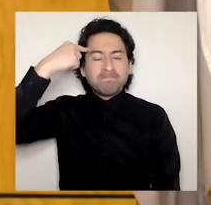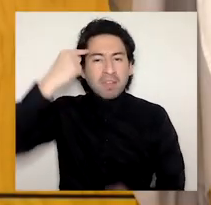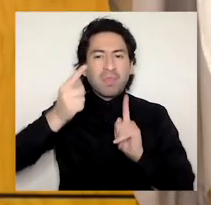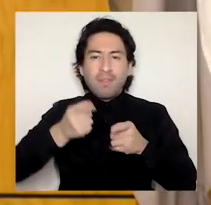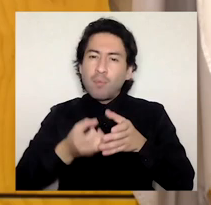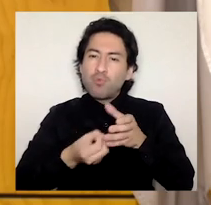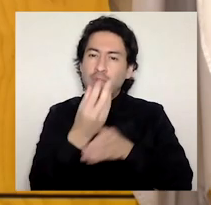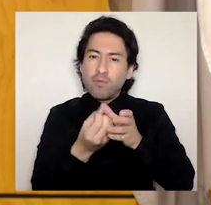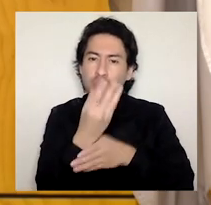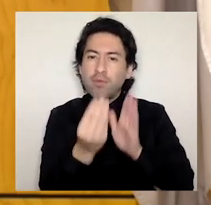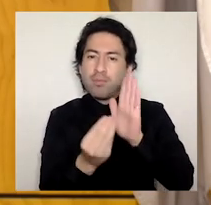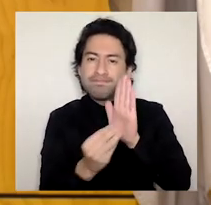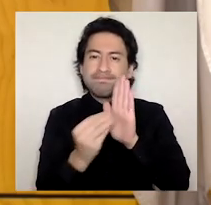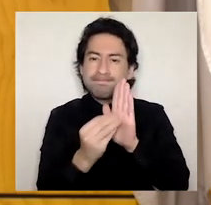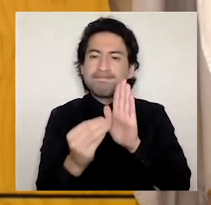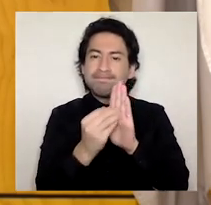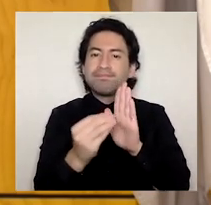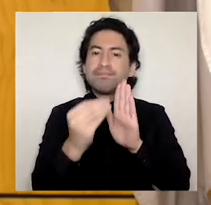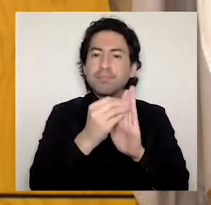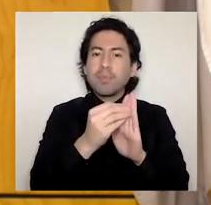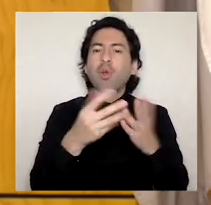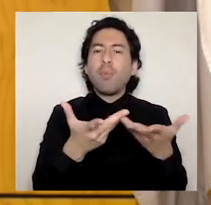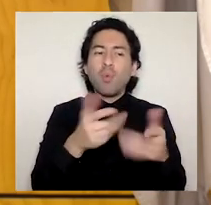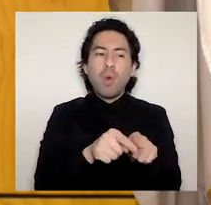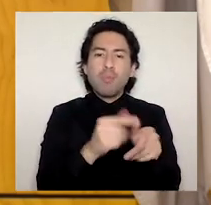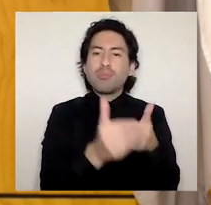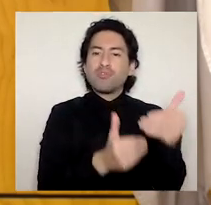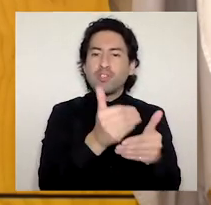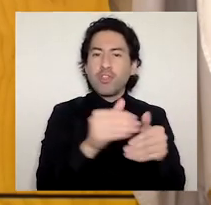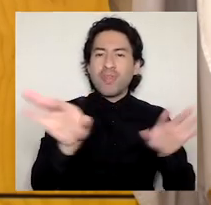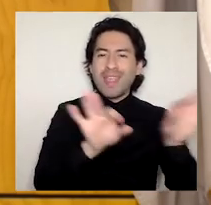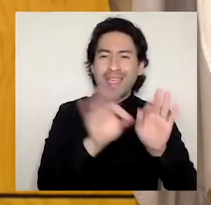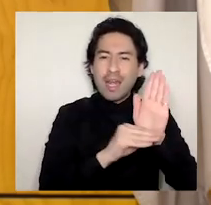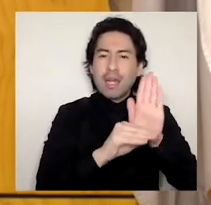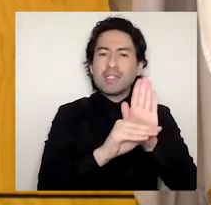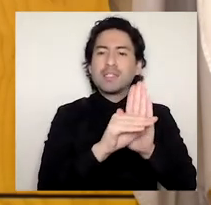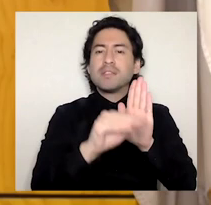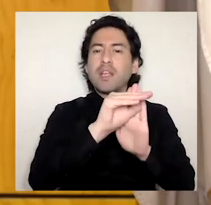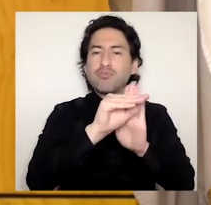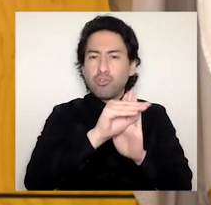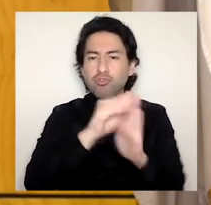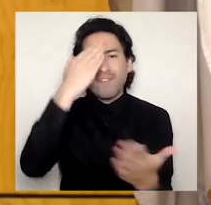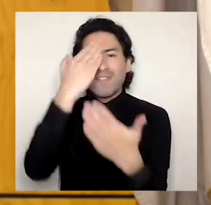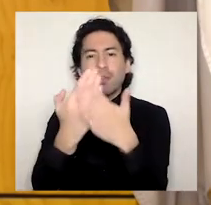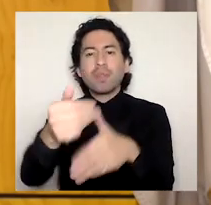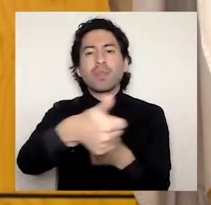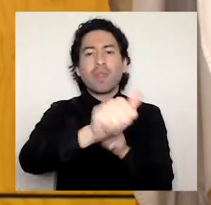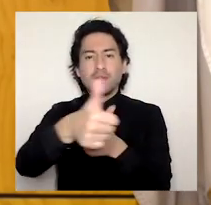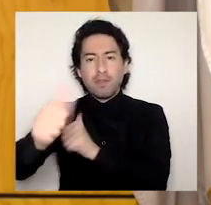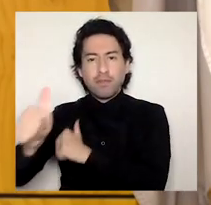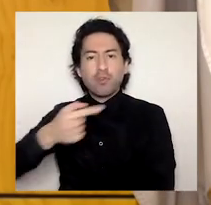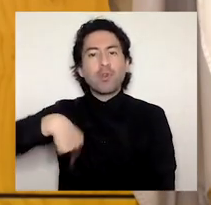los grandes desafíos que como universidad afrontaremos en los próximos años y que estará marcada por el